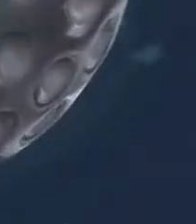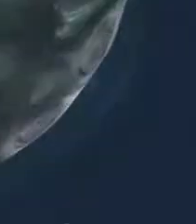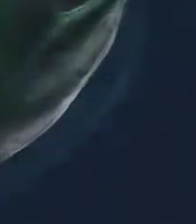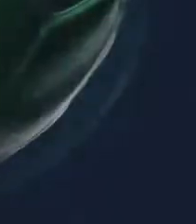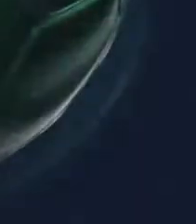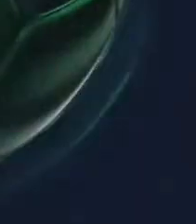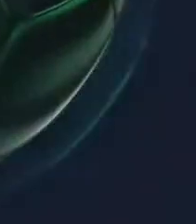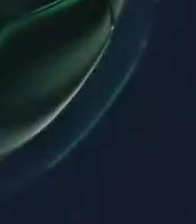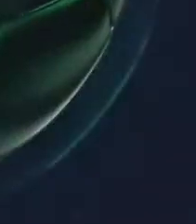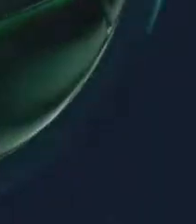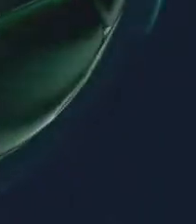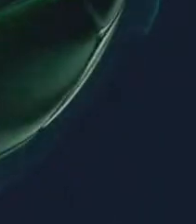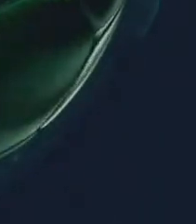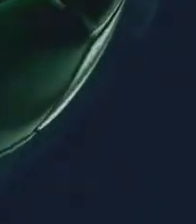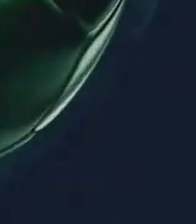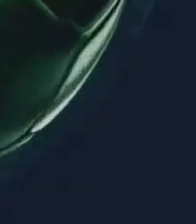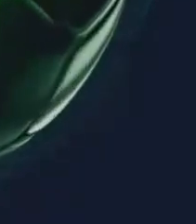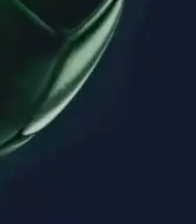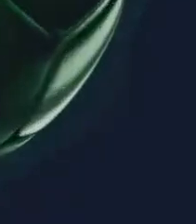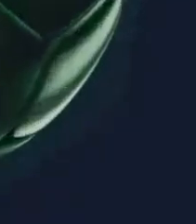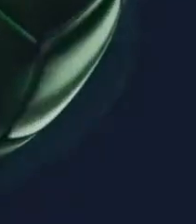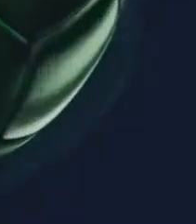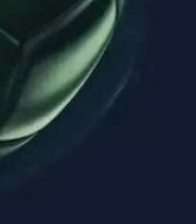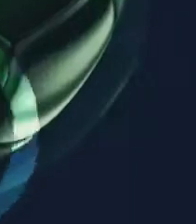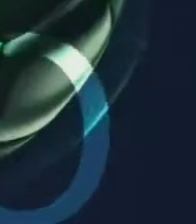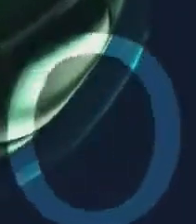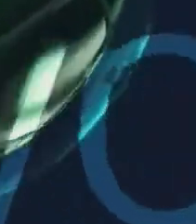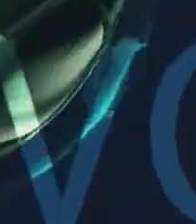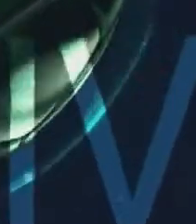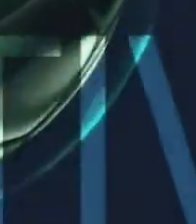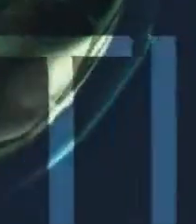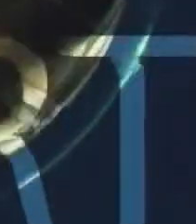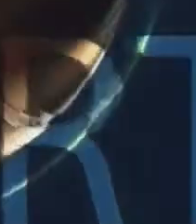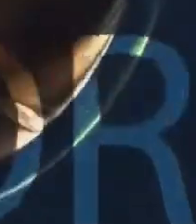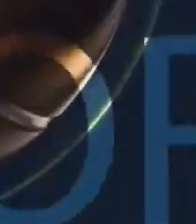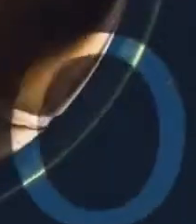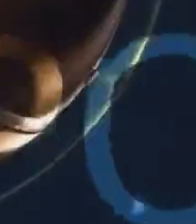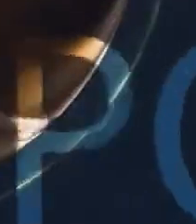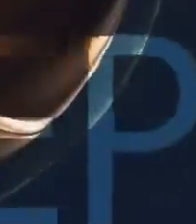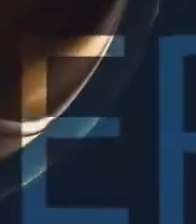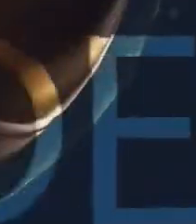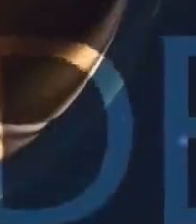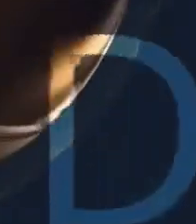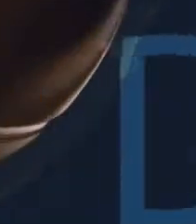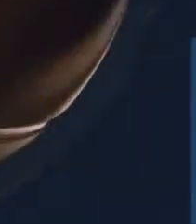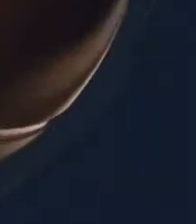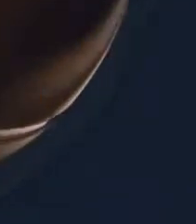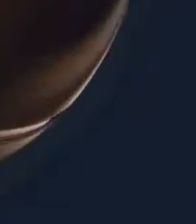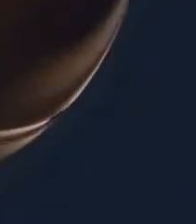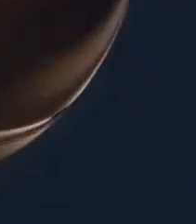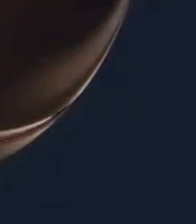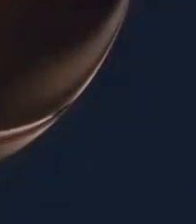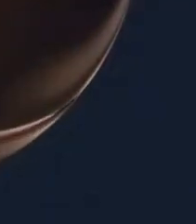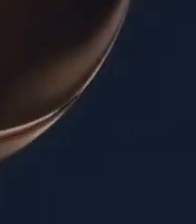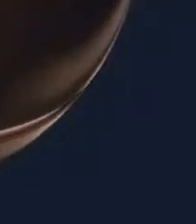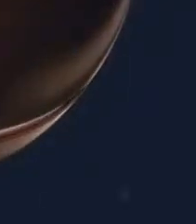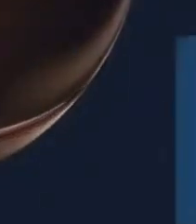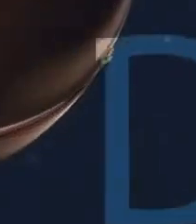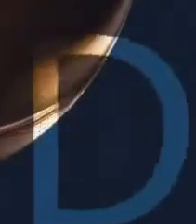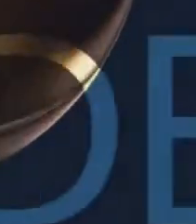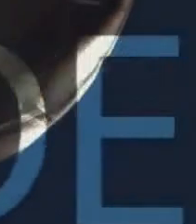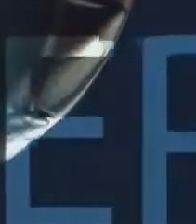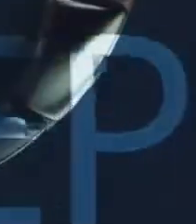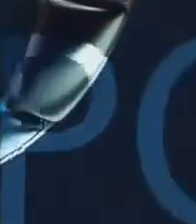Además cuentan Con un patrón De madera Diferente Que hace única A cada medalla La organización mundial De MotoGP